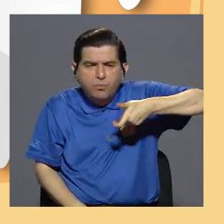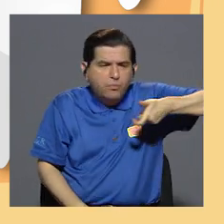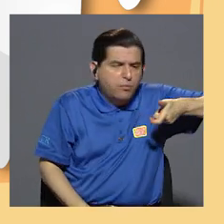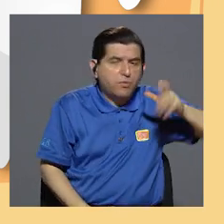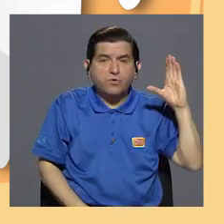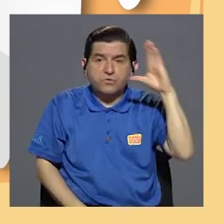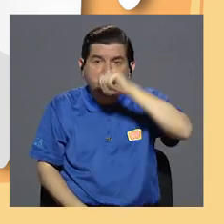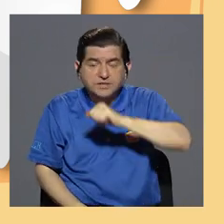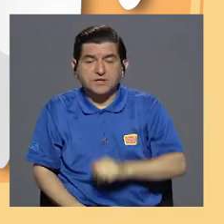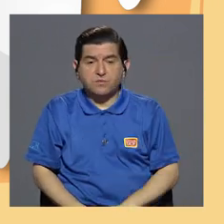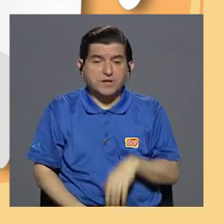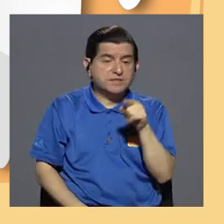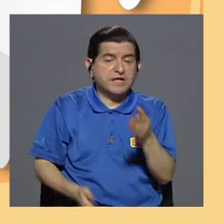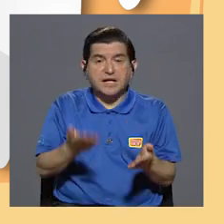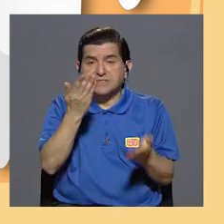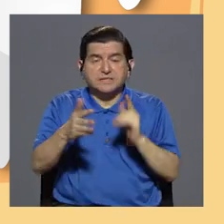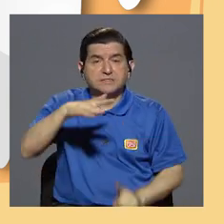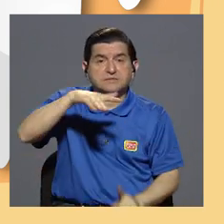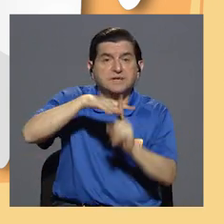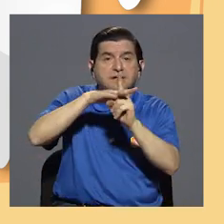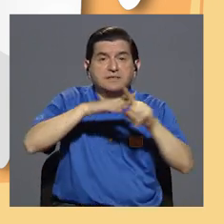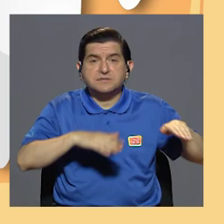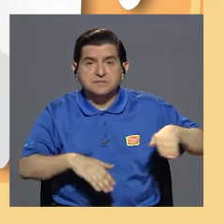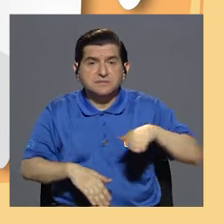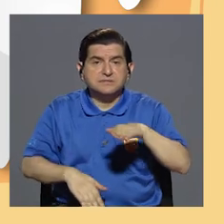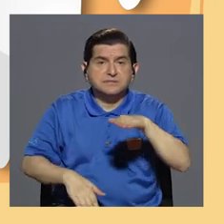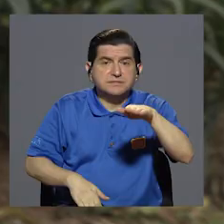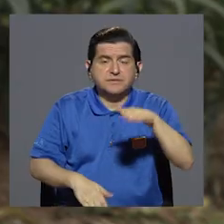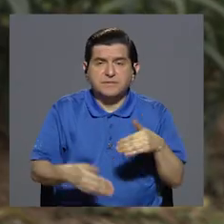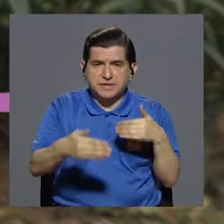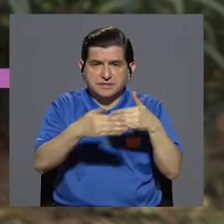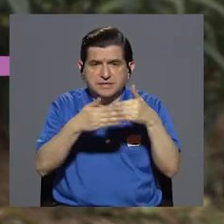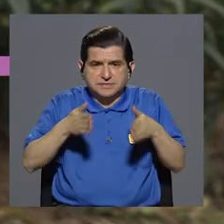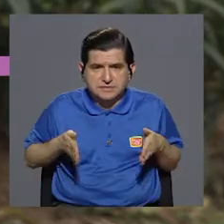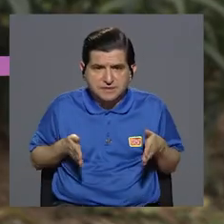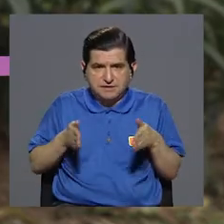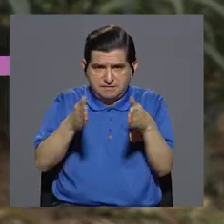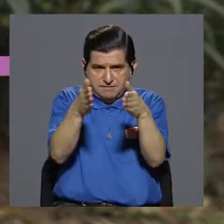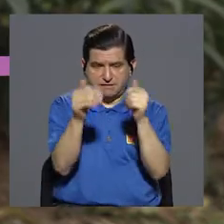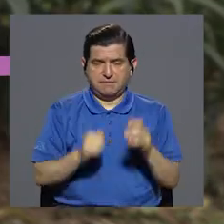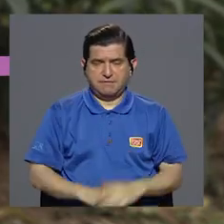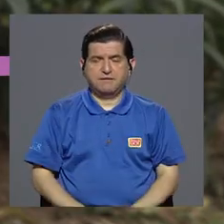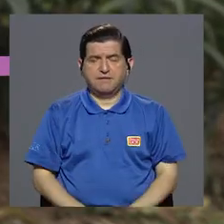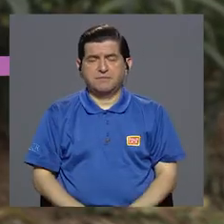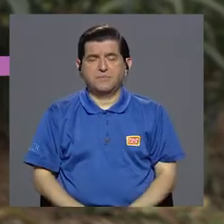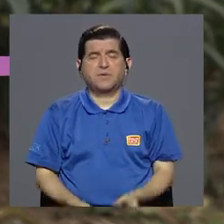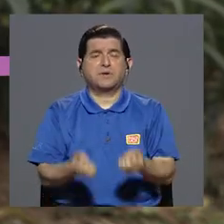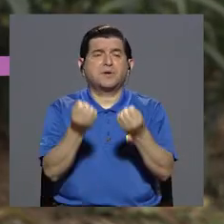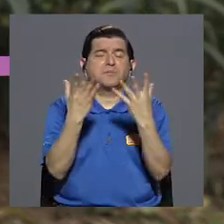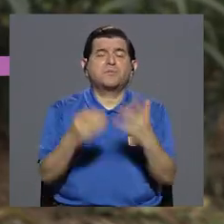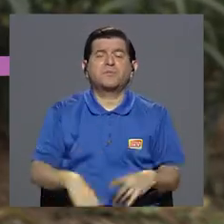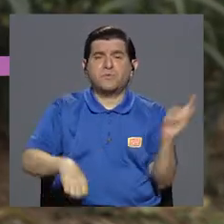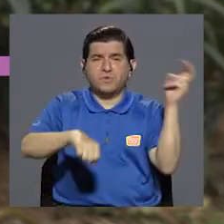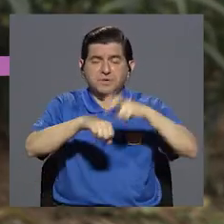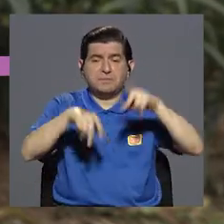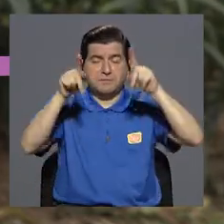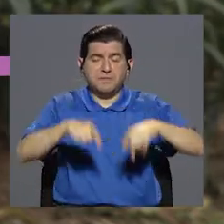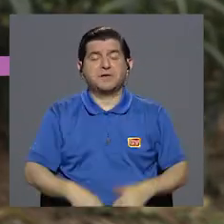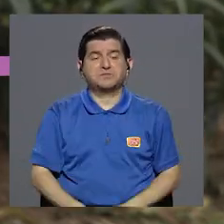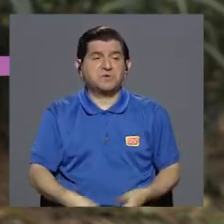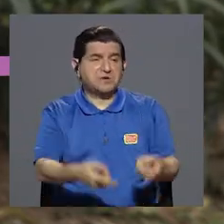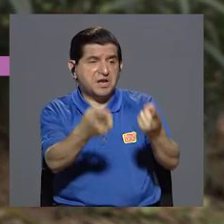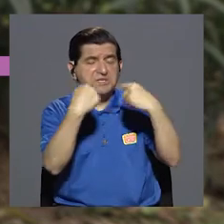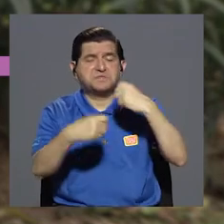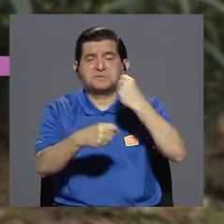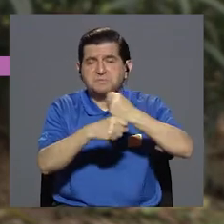De manera que se dé cuenta dónde puede ver una serpiente cerca de un camino, por ejemplo. Porque muchas mordeduras ocurren cuando la persona viene de